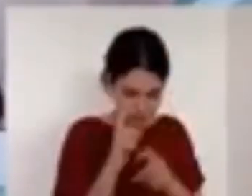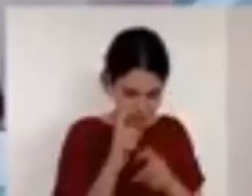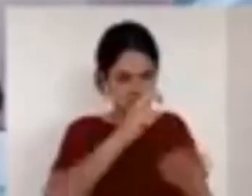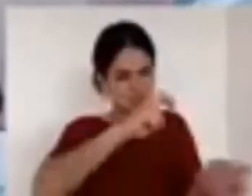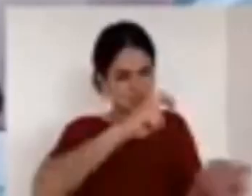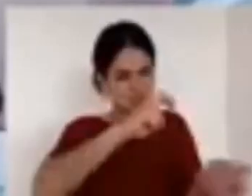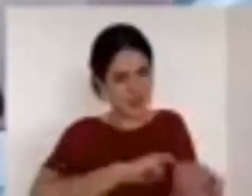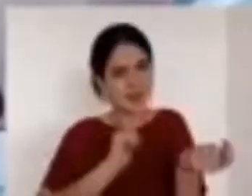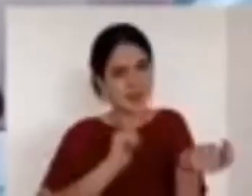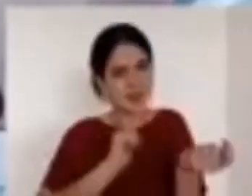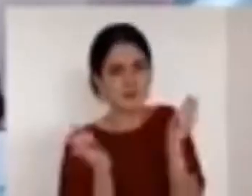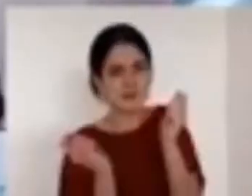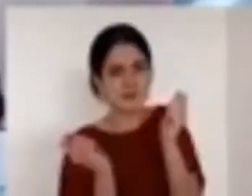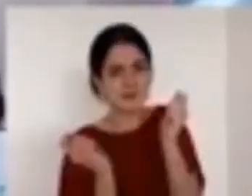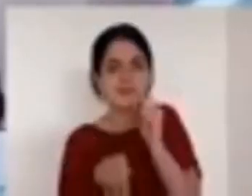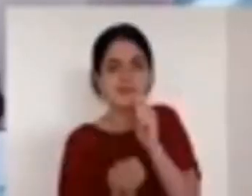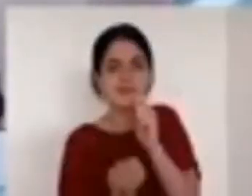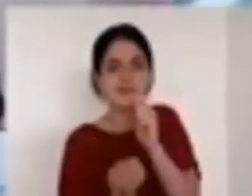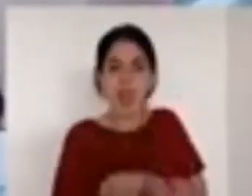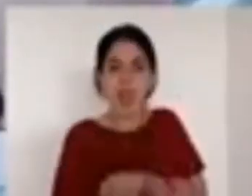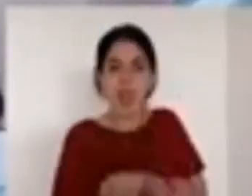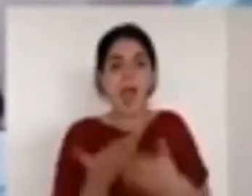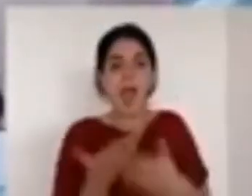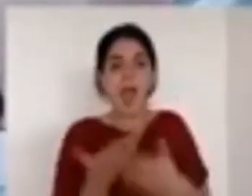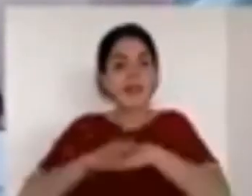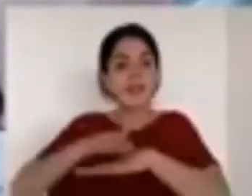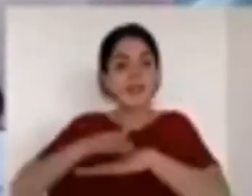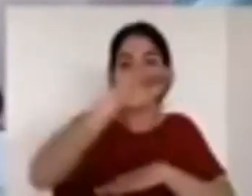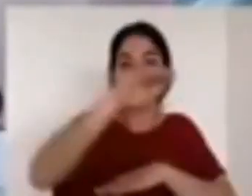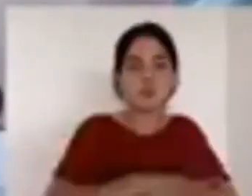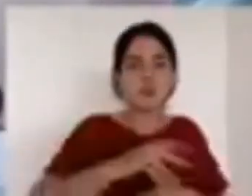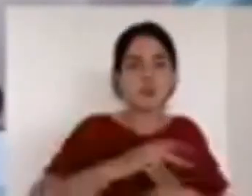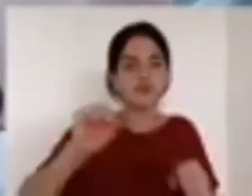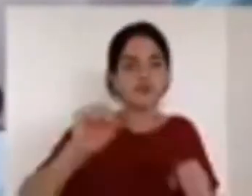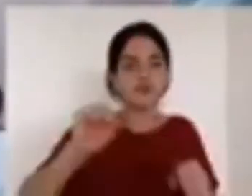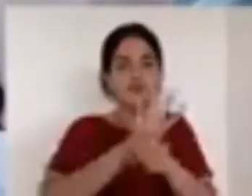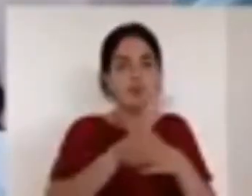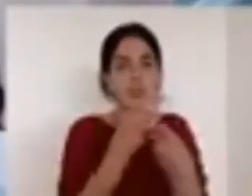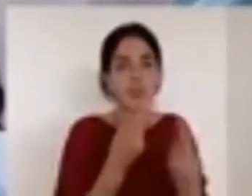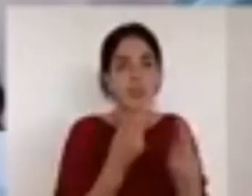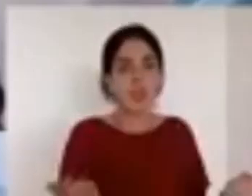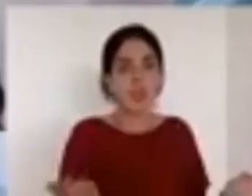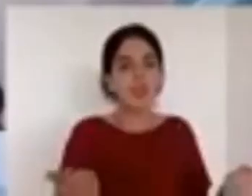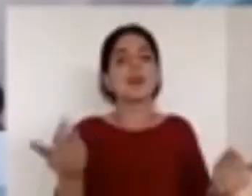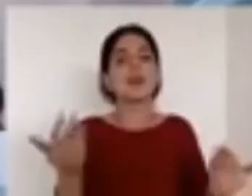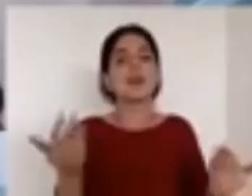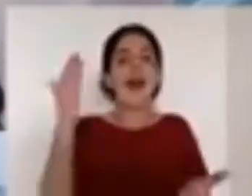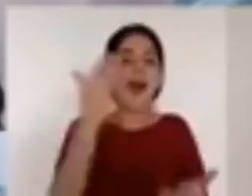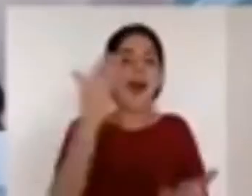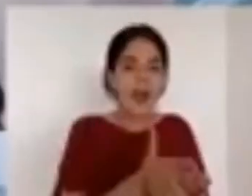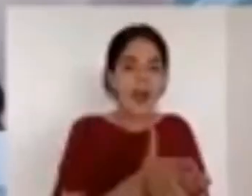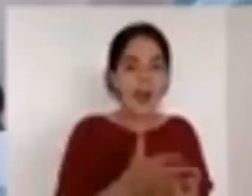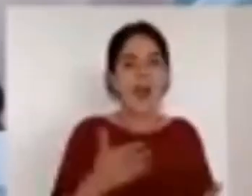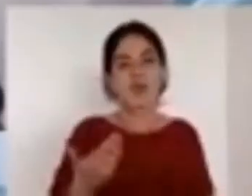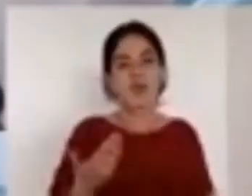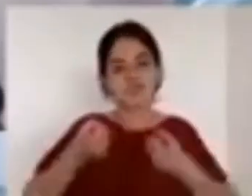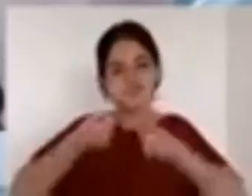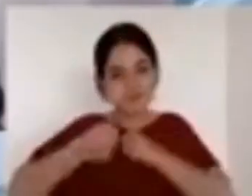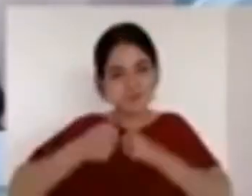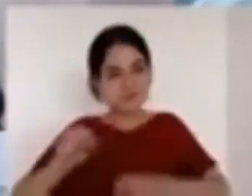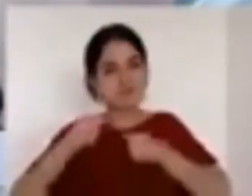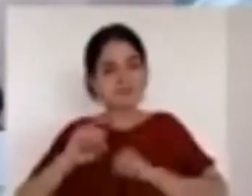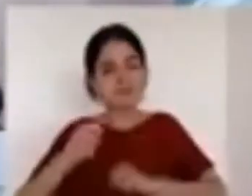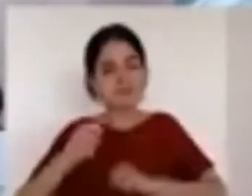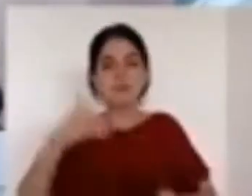porque esta es una oportunidad para mejorar el hecho de que estemos aquí reunidos a través de estos